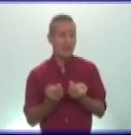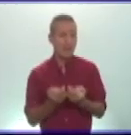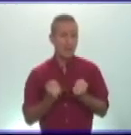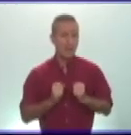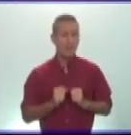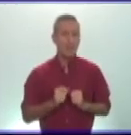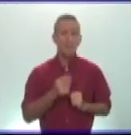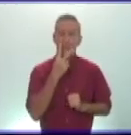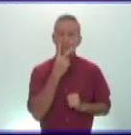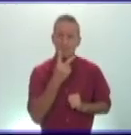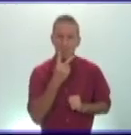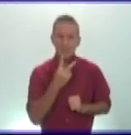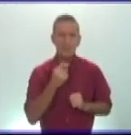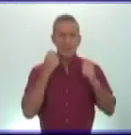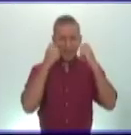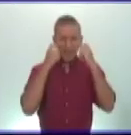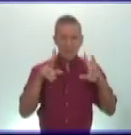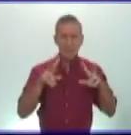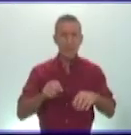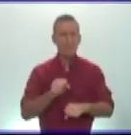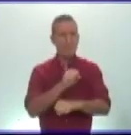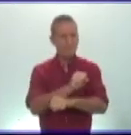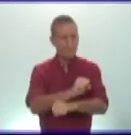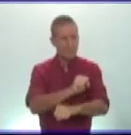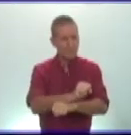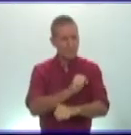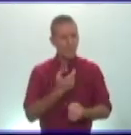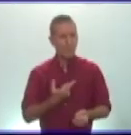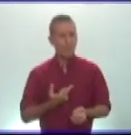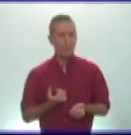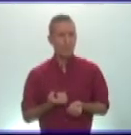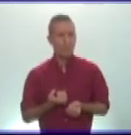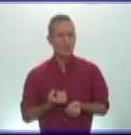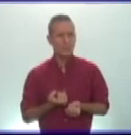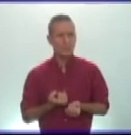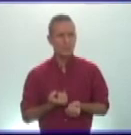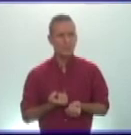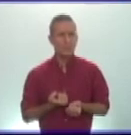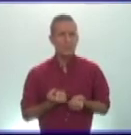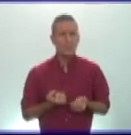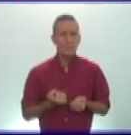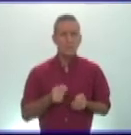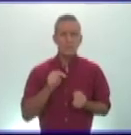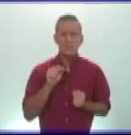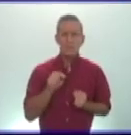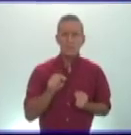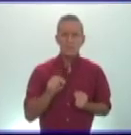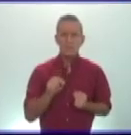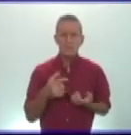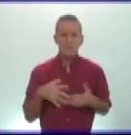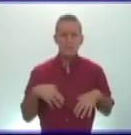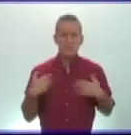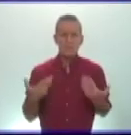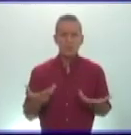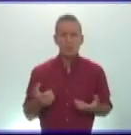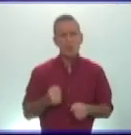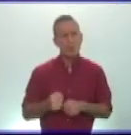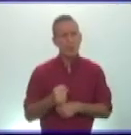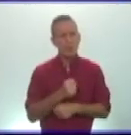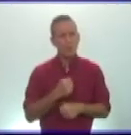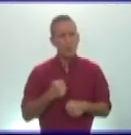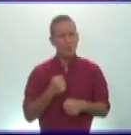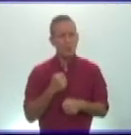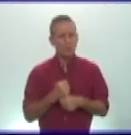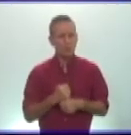prisioneros como consecuencia de las guerras y también como servían de entretenimiento a esa clase dominante de la antigua rombo verdad